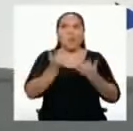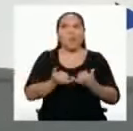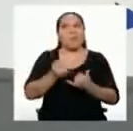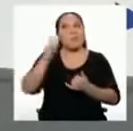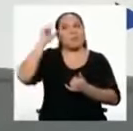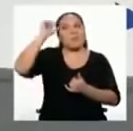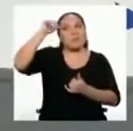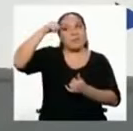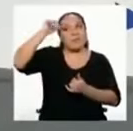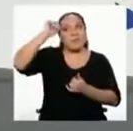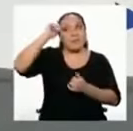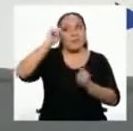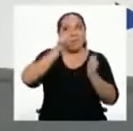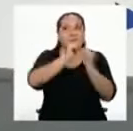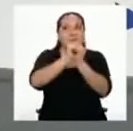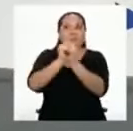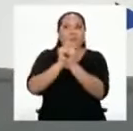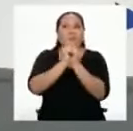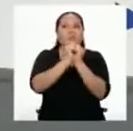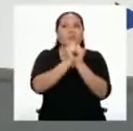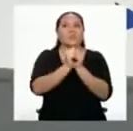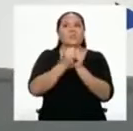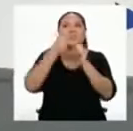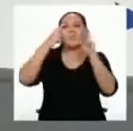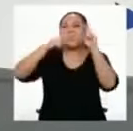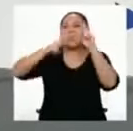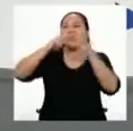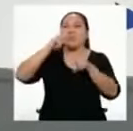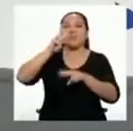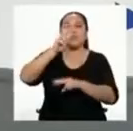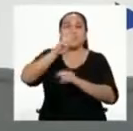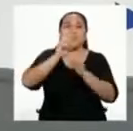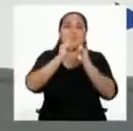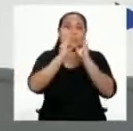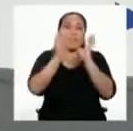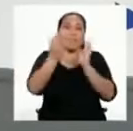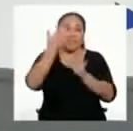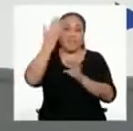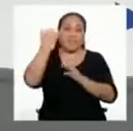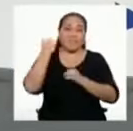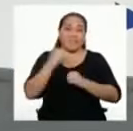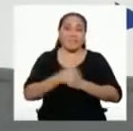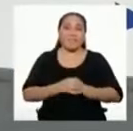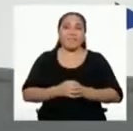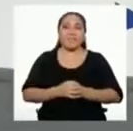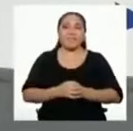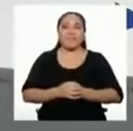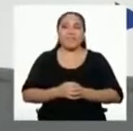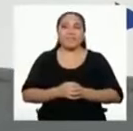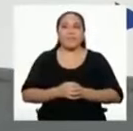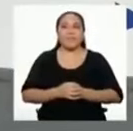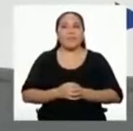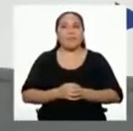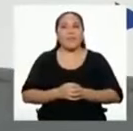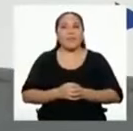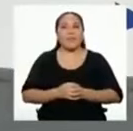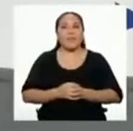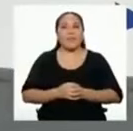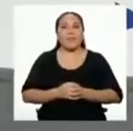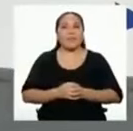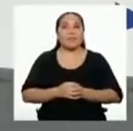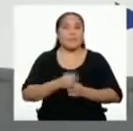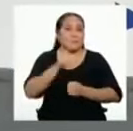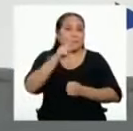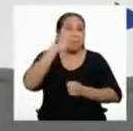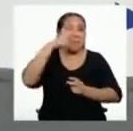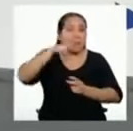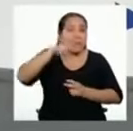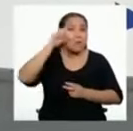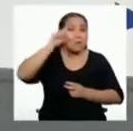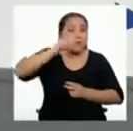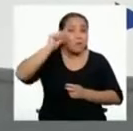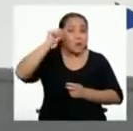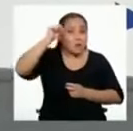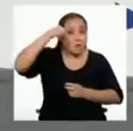vamos a repasar juntas y juntos lo que vimos hace unos días. ¿Alguien que sí vio el episodio nos recuerda de qué trató?